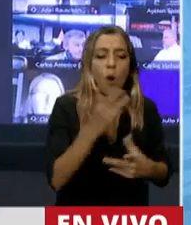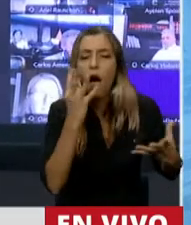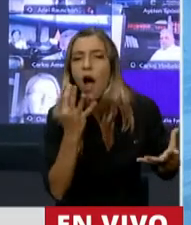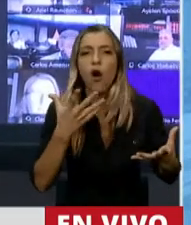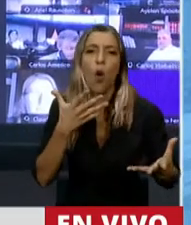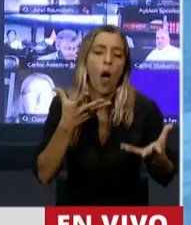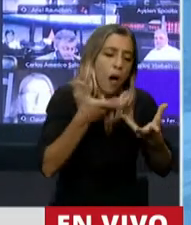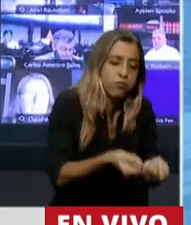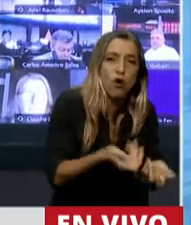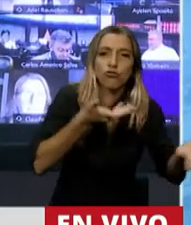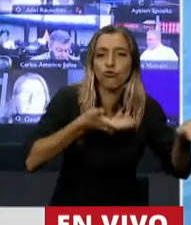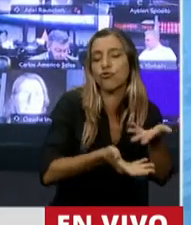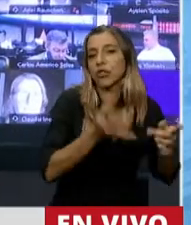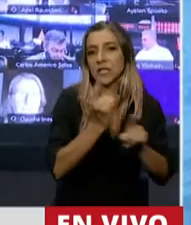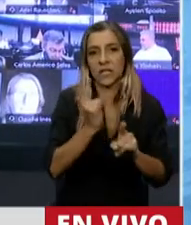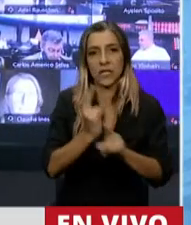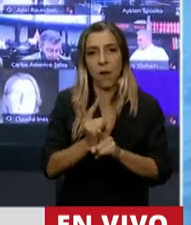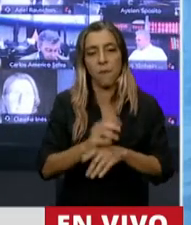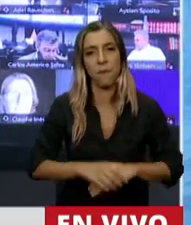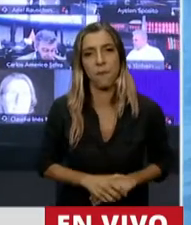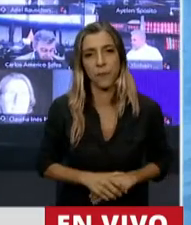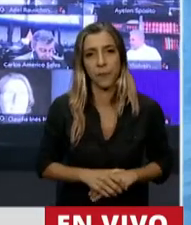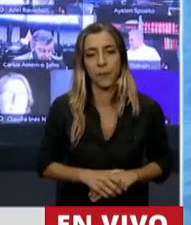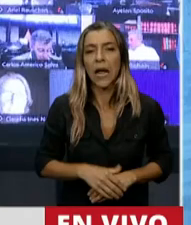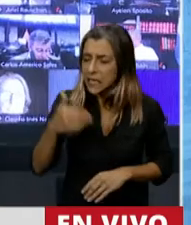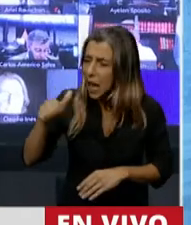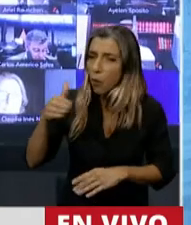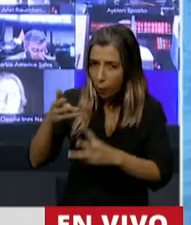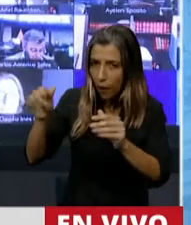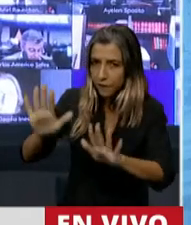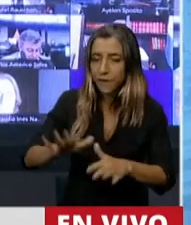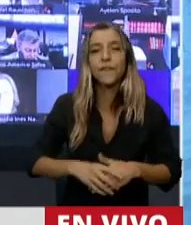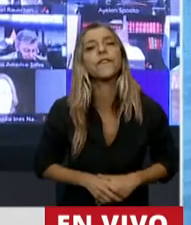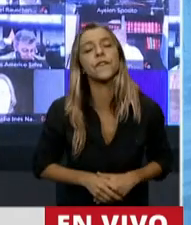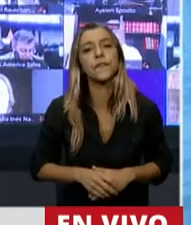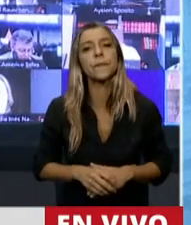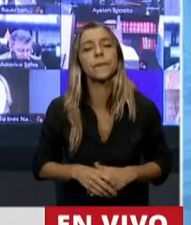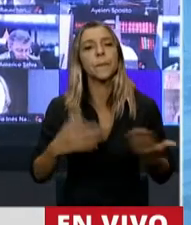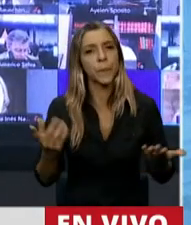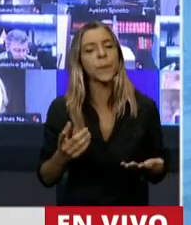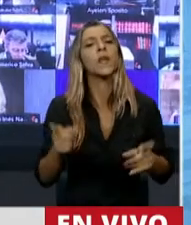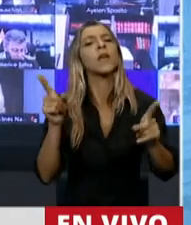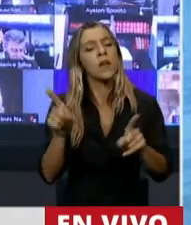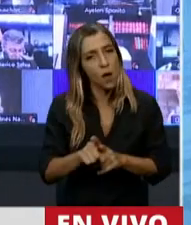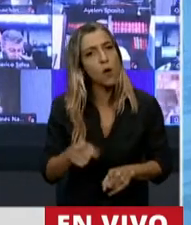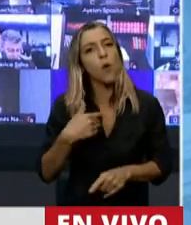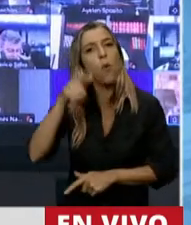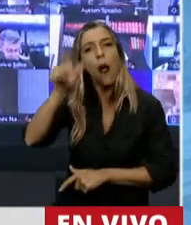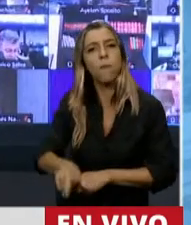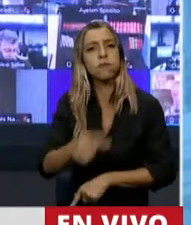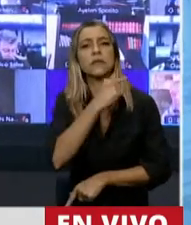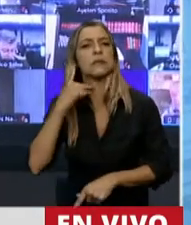En contraposición con otras personas, ya termino, señora presidenta, incluido un sacerdote que habían